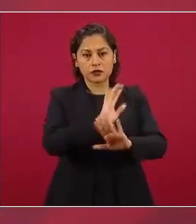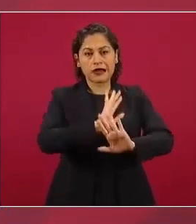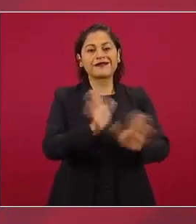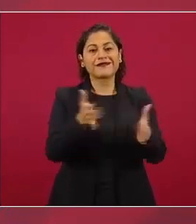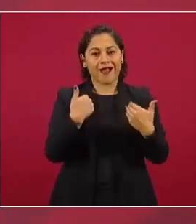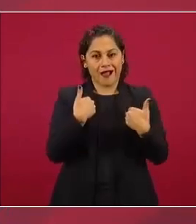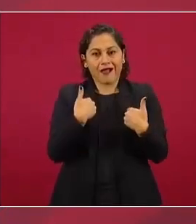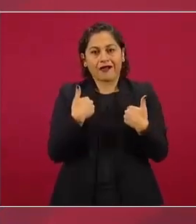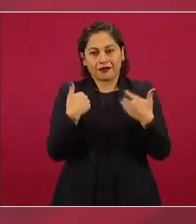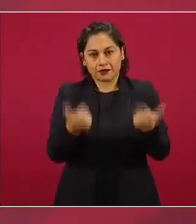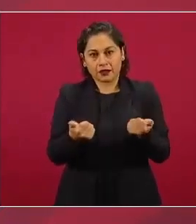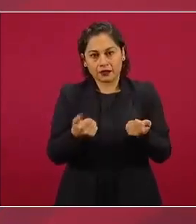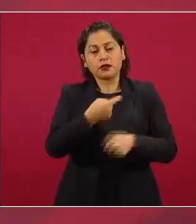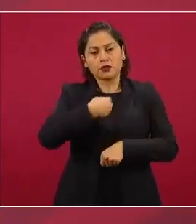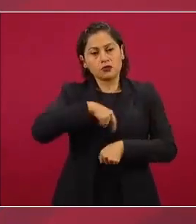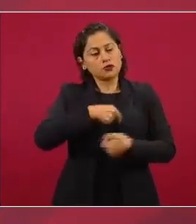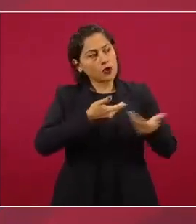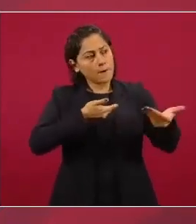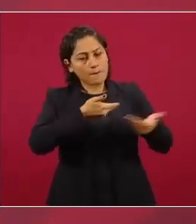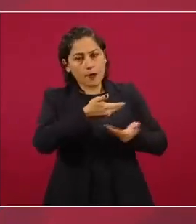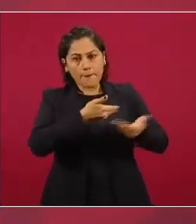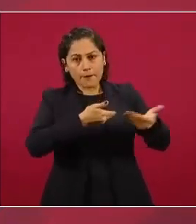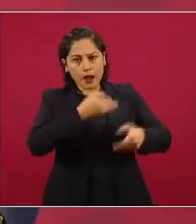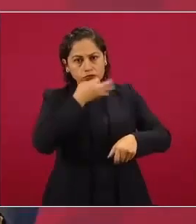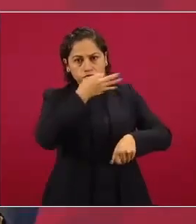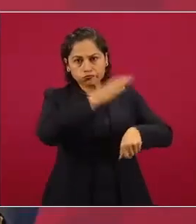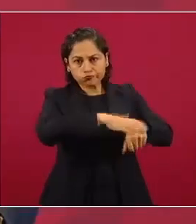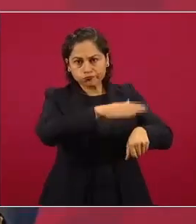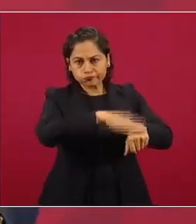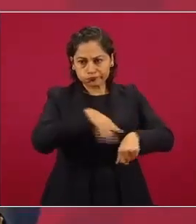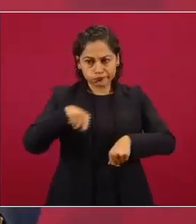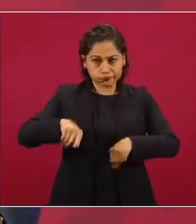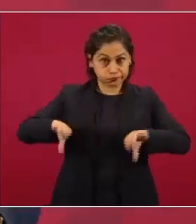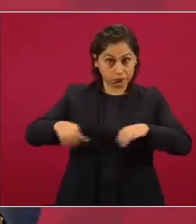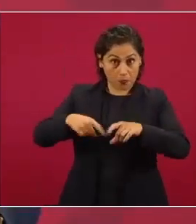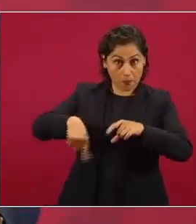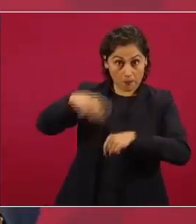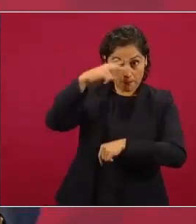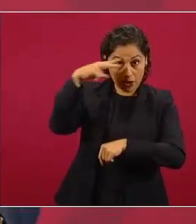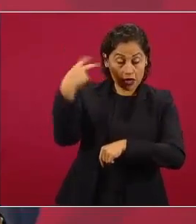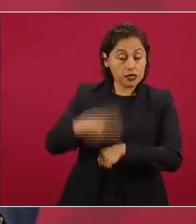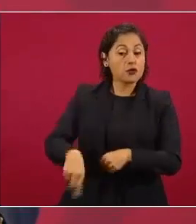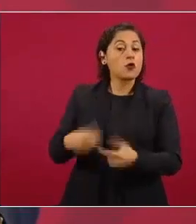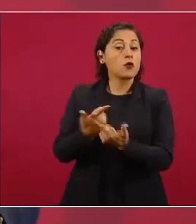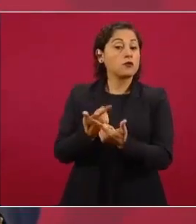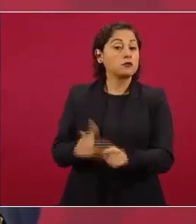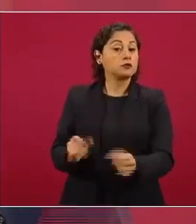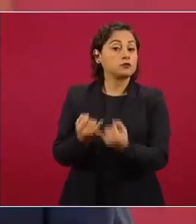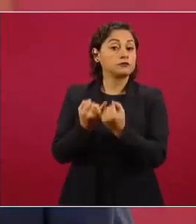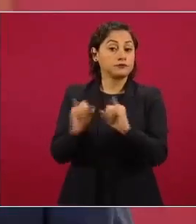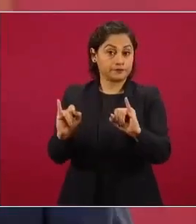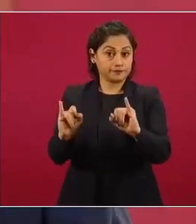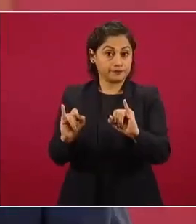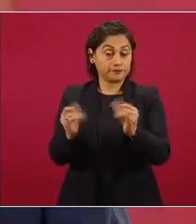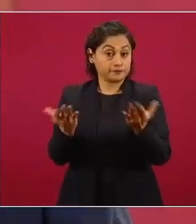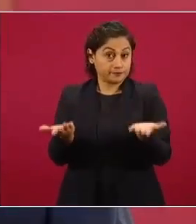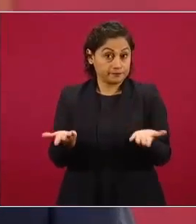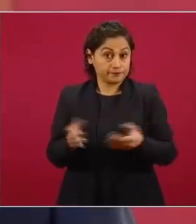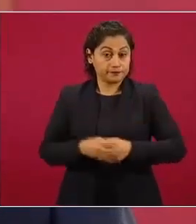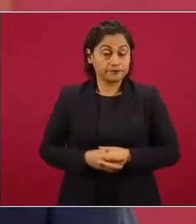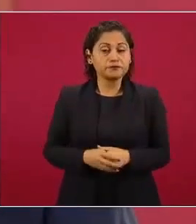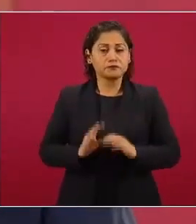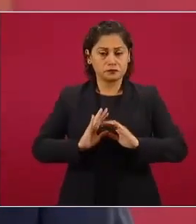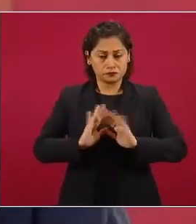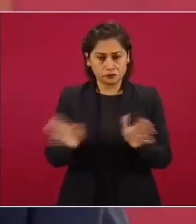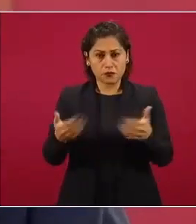si la Fiscalía de México al